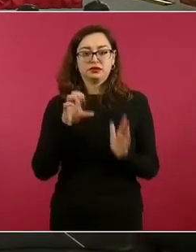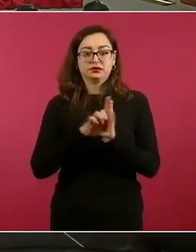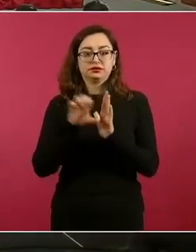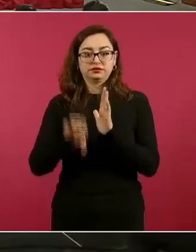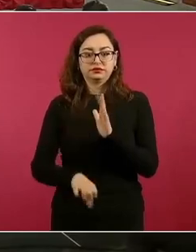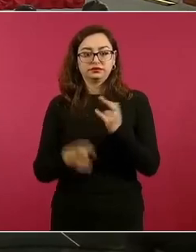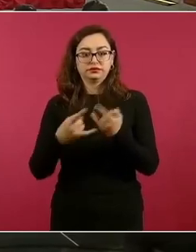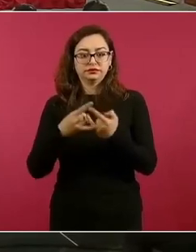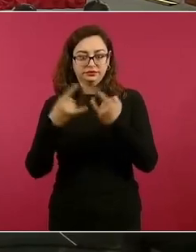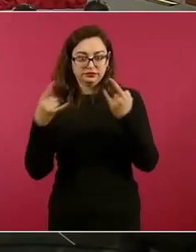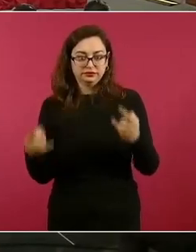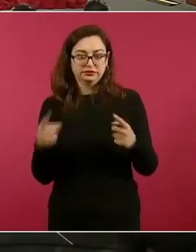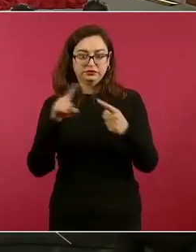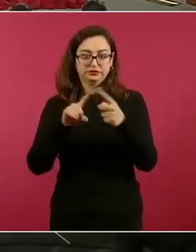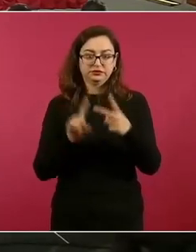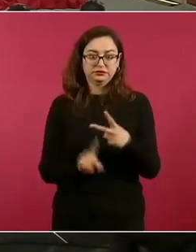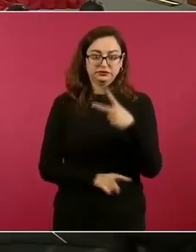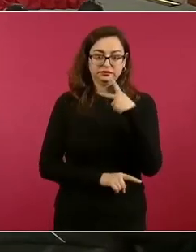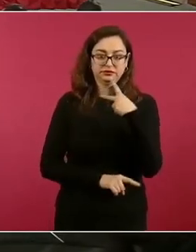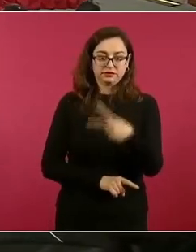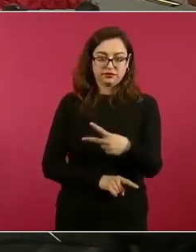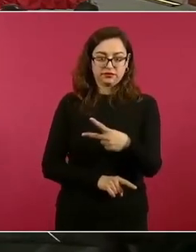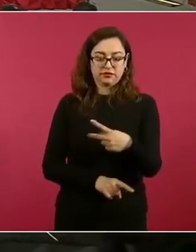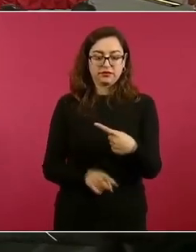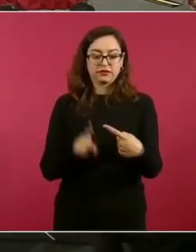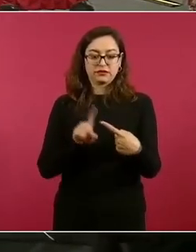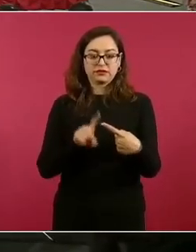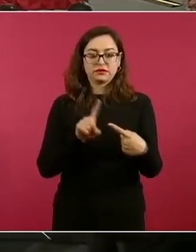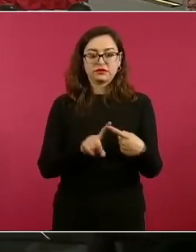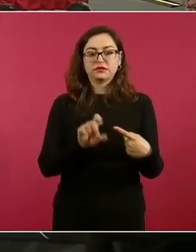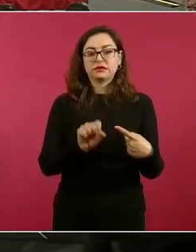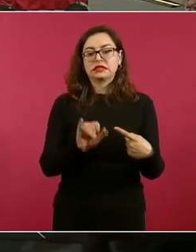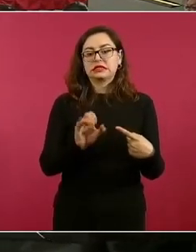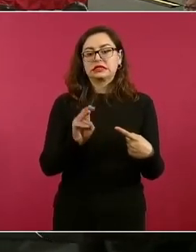históricos. El de Simón Bolívar,